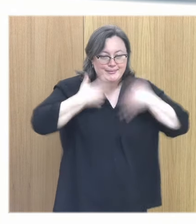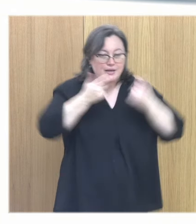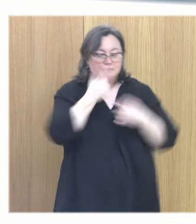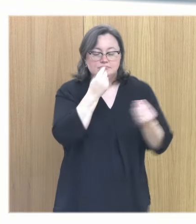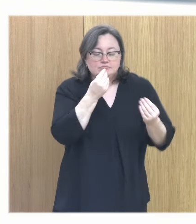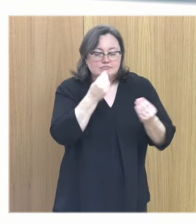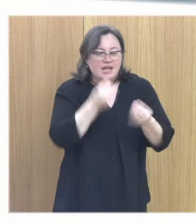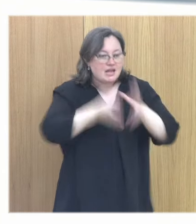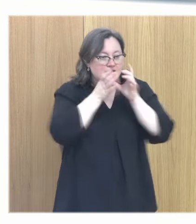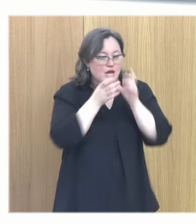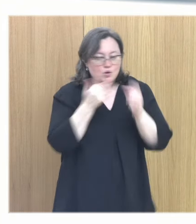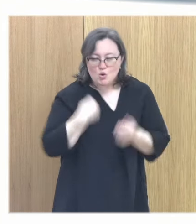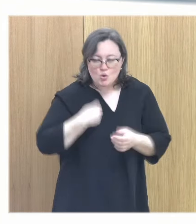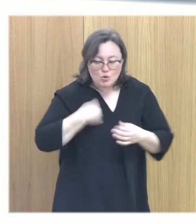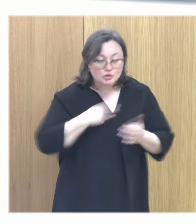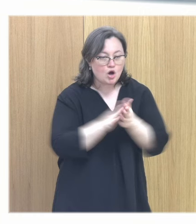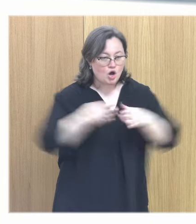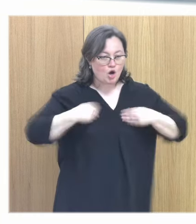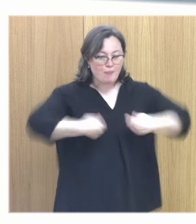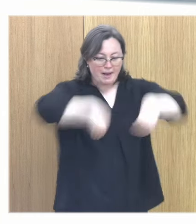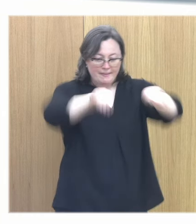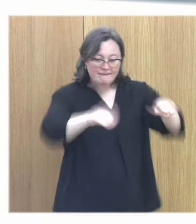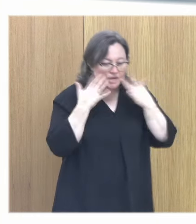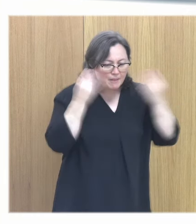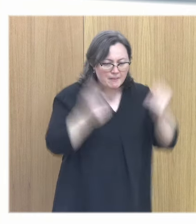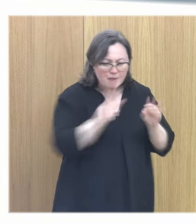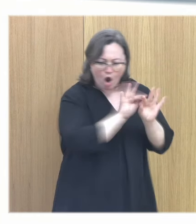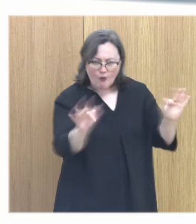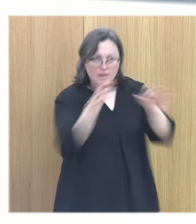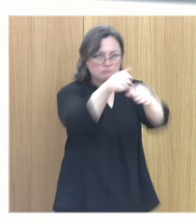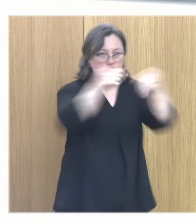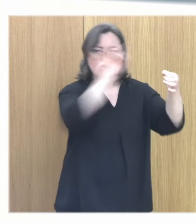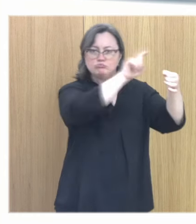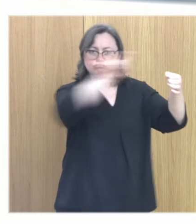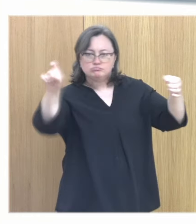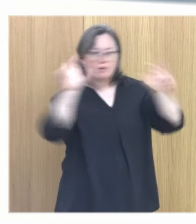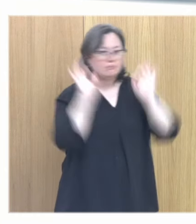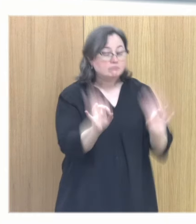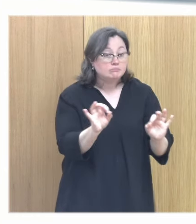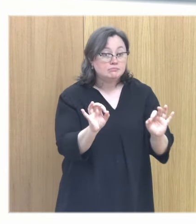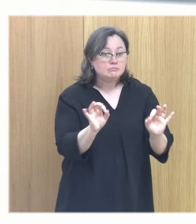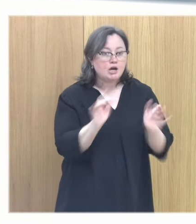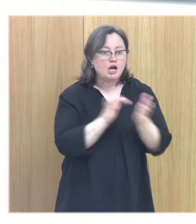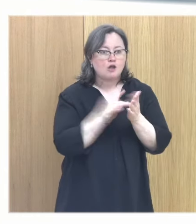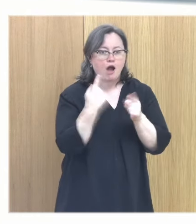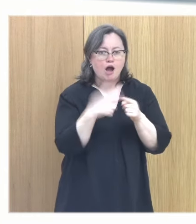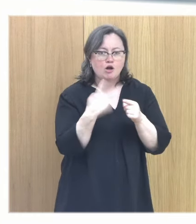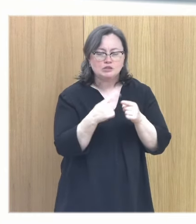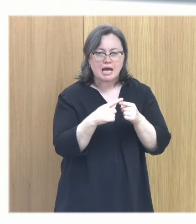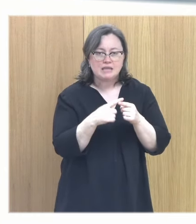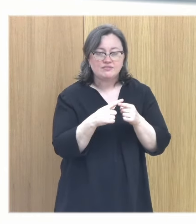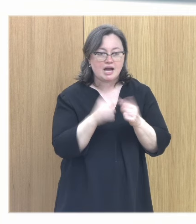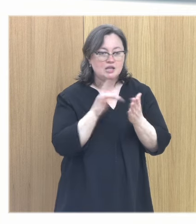olía el desayuno recién hecho, la ropa estaba limpia y ordenada en el armario. Había un montón de cosas que solo